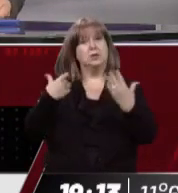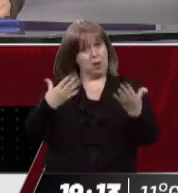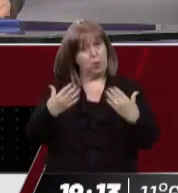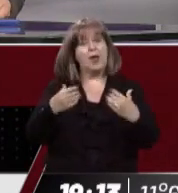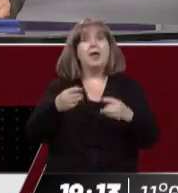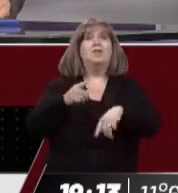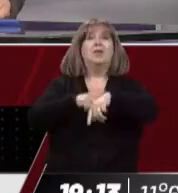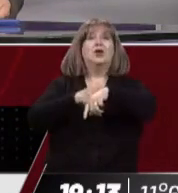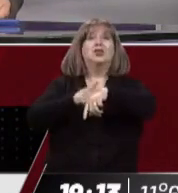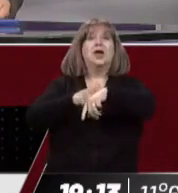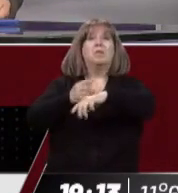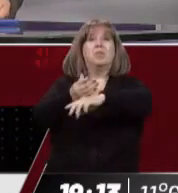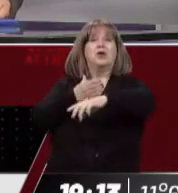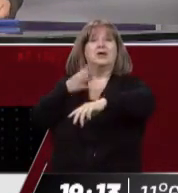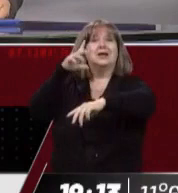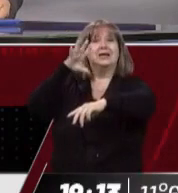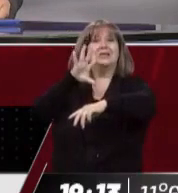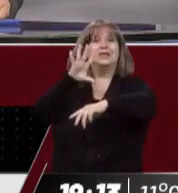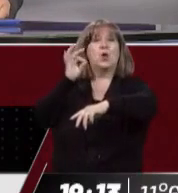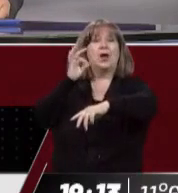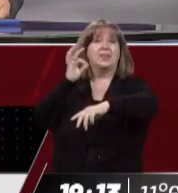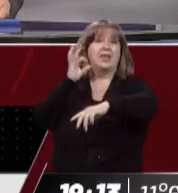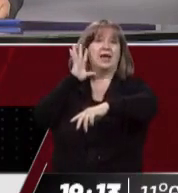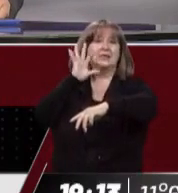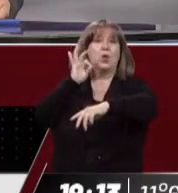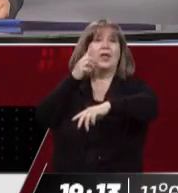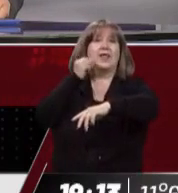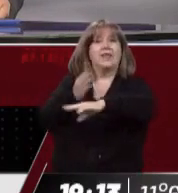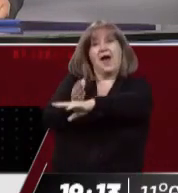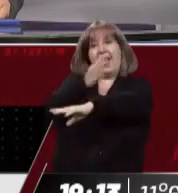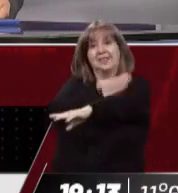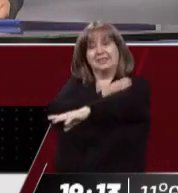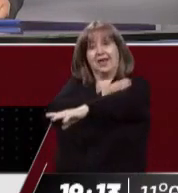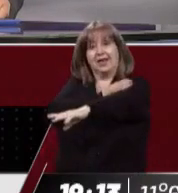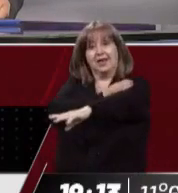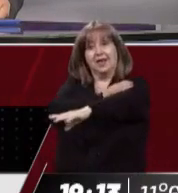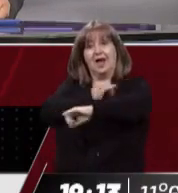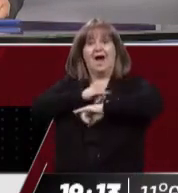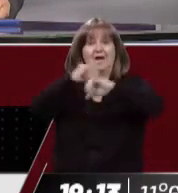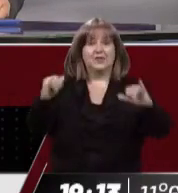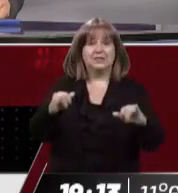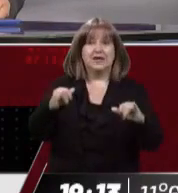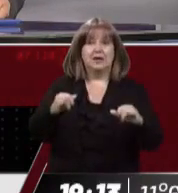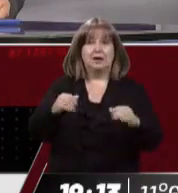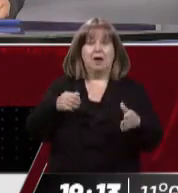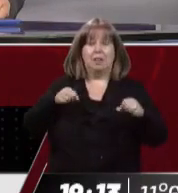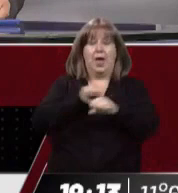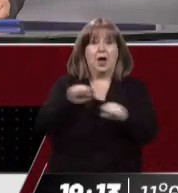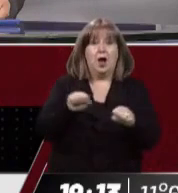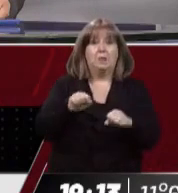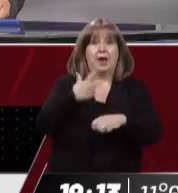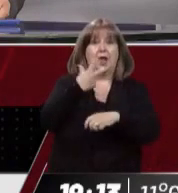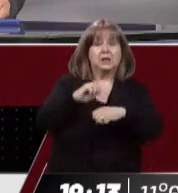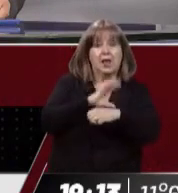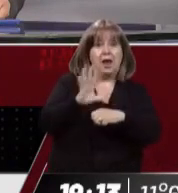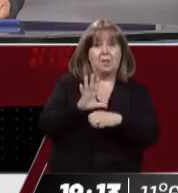O sea, aquí aparecen algunos de los elementos que en su momento llevaron a que el gobernador se viera con la capacidad de exceptuar a la provincia de Mendoza de los